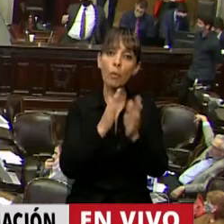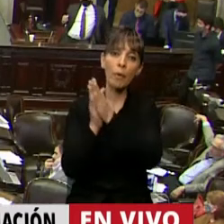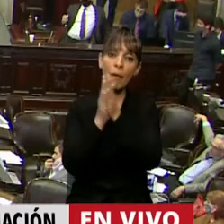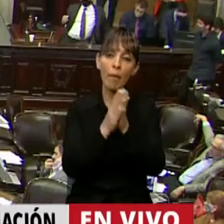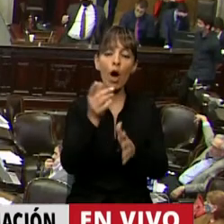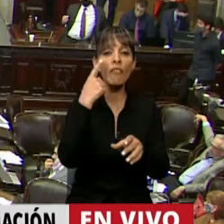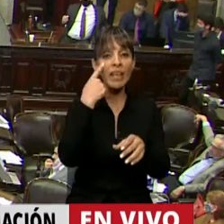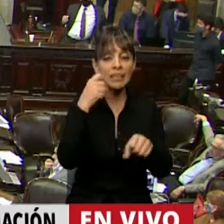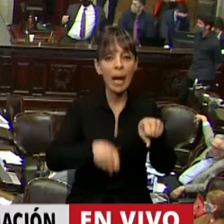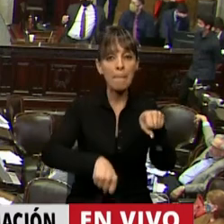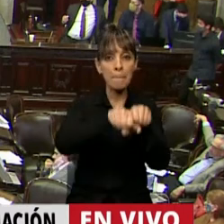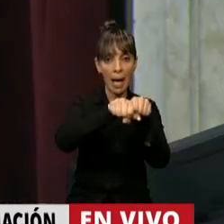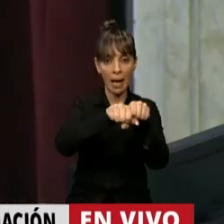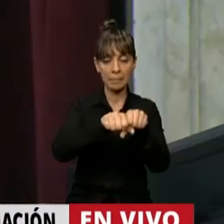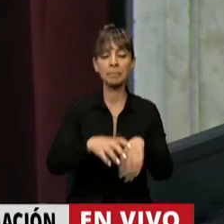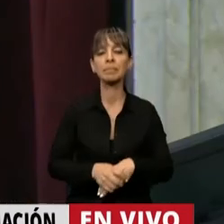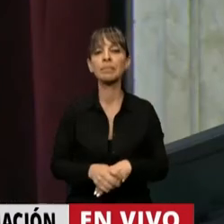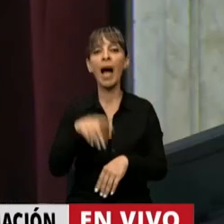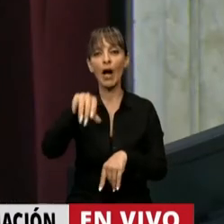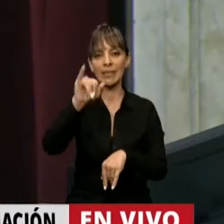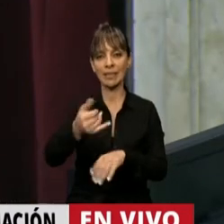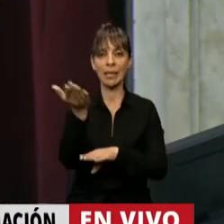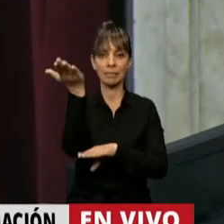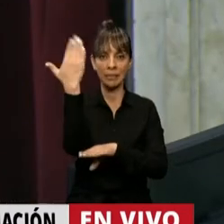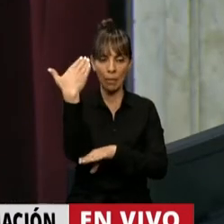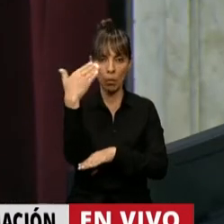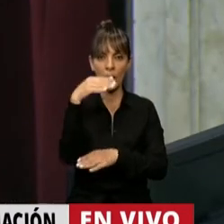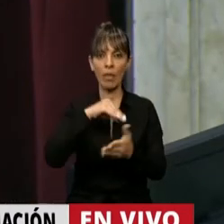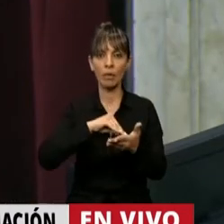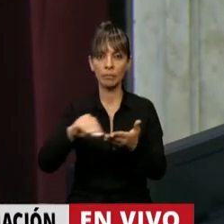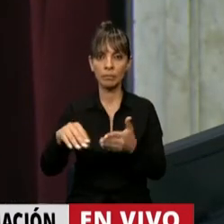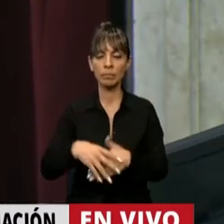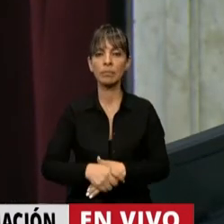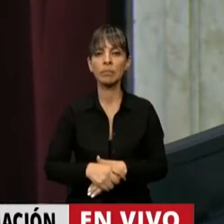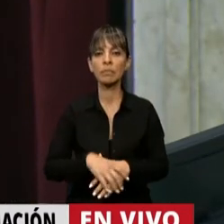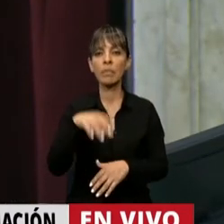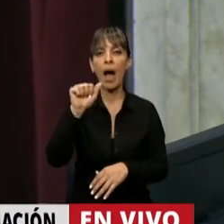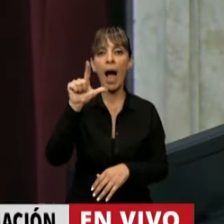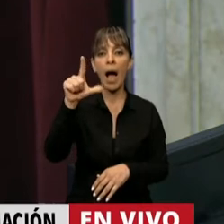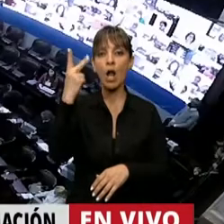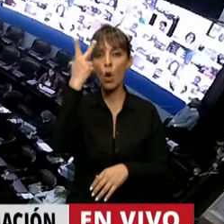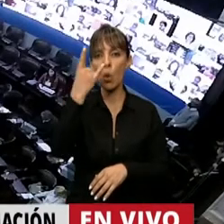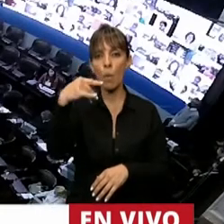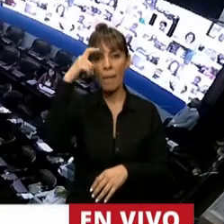revisen su VPN. Ahora sí, en uso de la palabra el diputado Alume Esbodio.